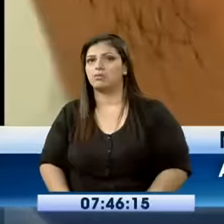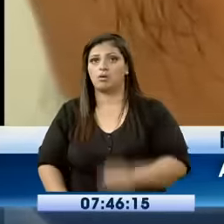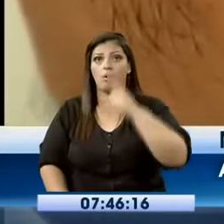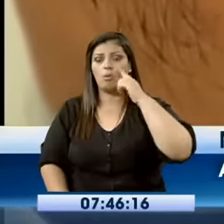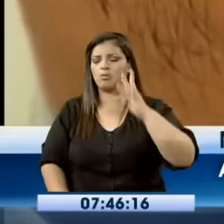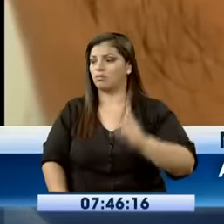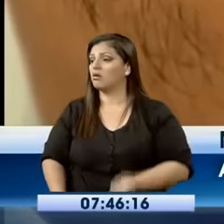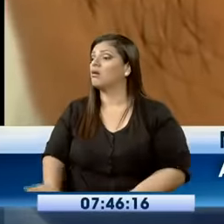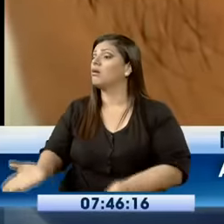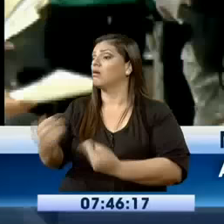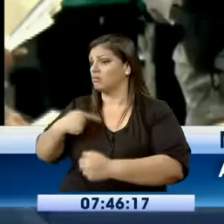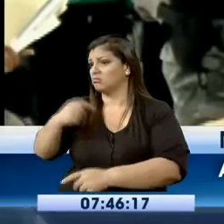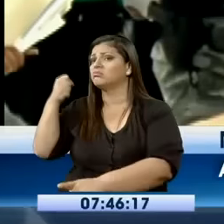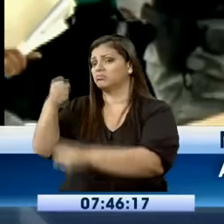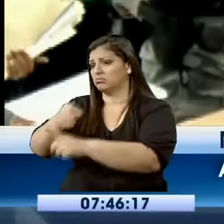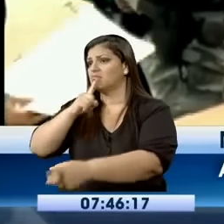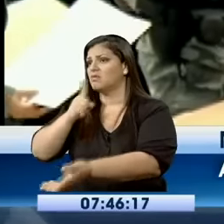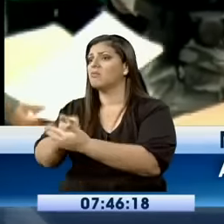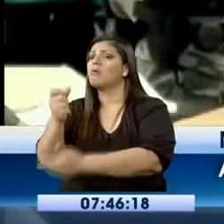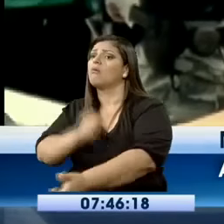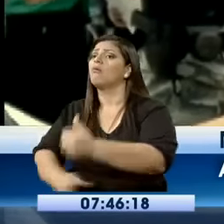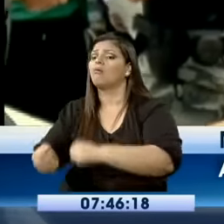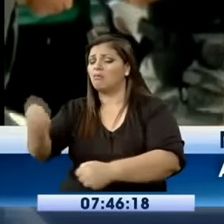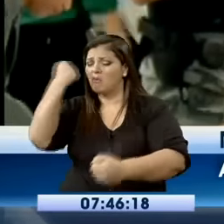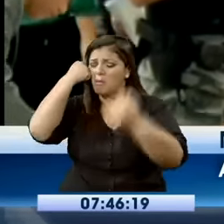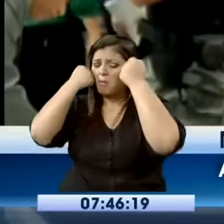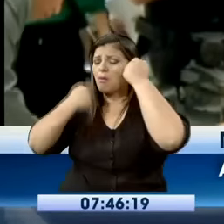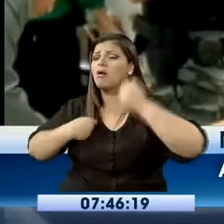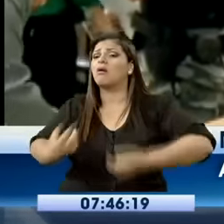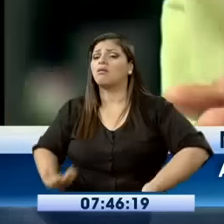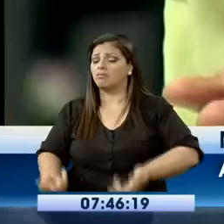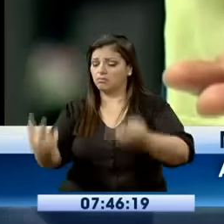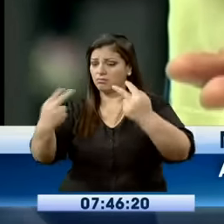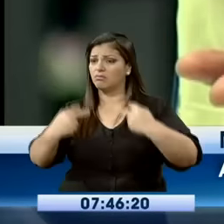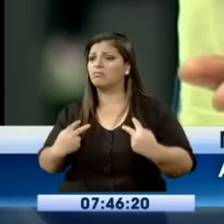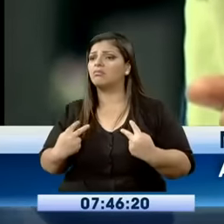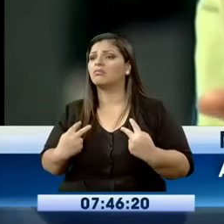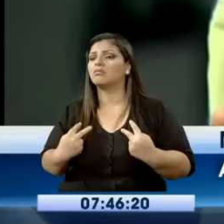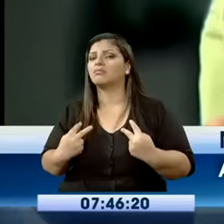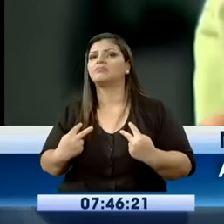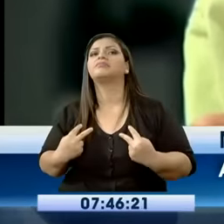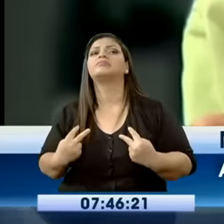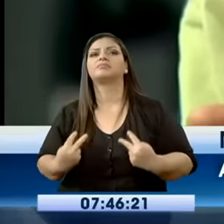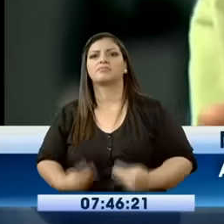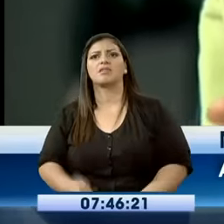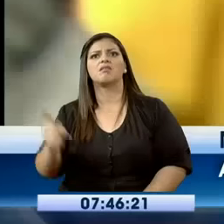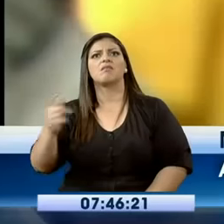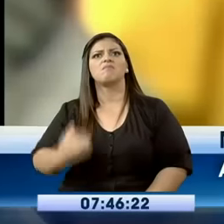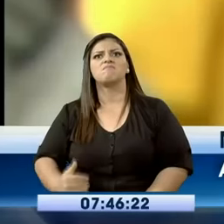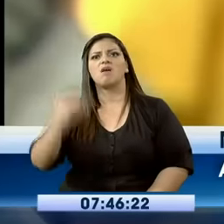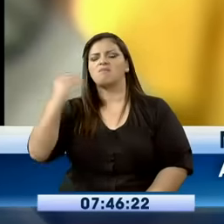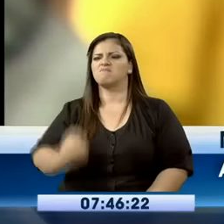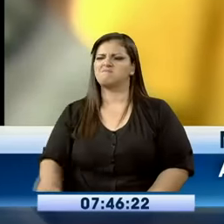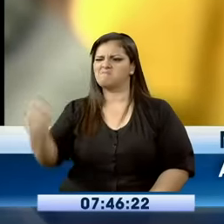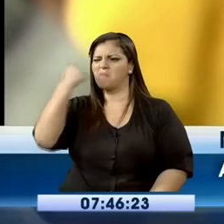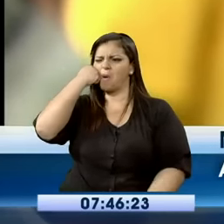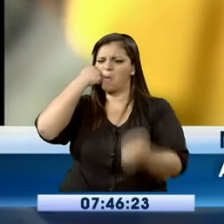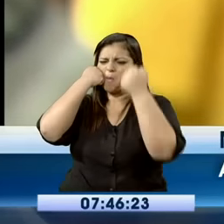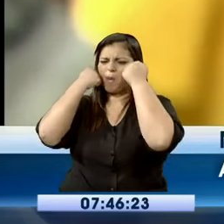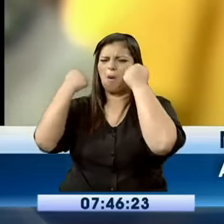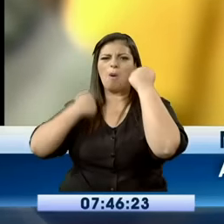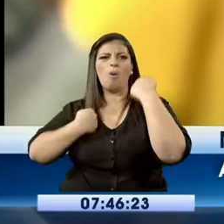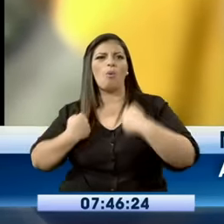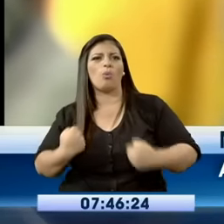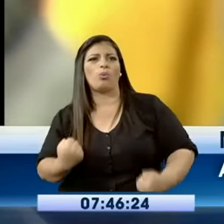Sin embargo, el acusado también presentó heridas que supuestamente le habían sido provocadas